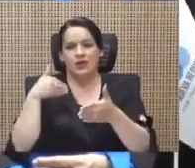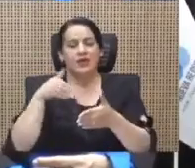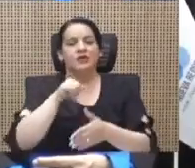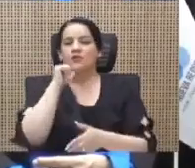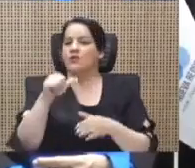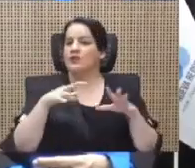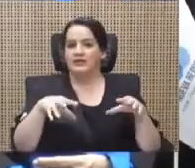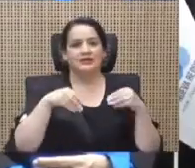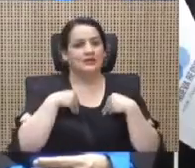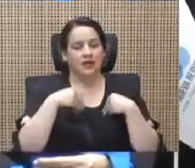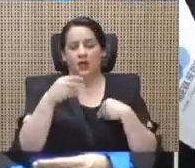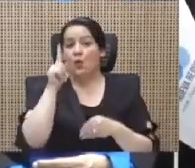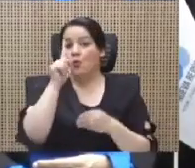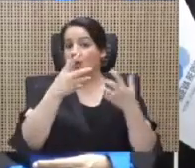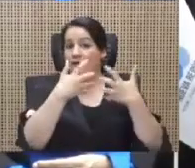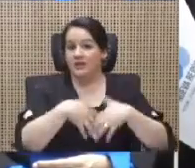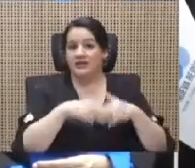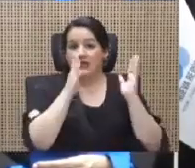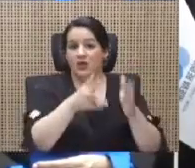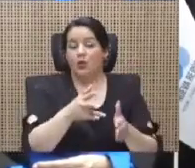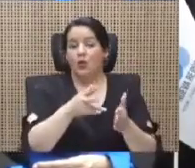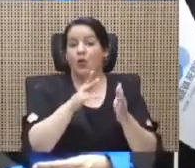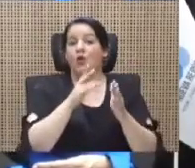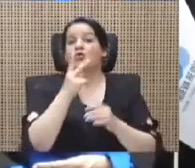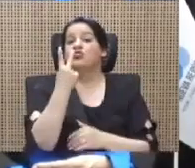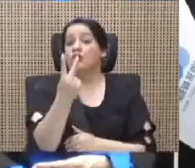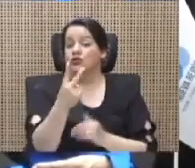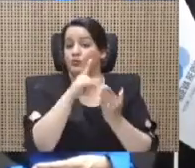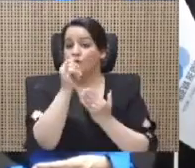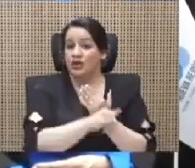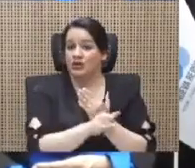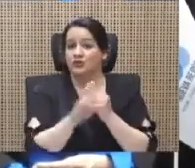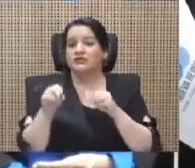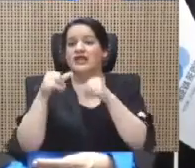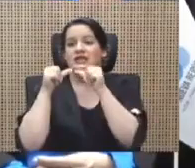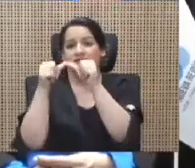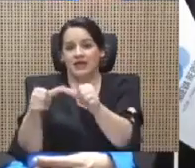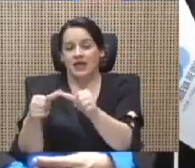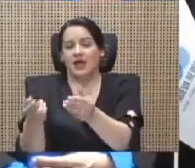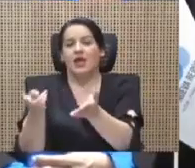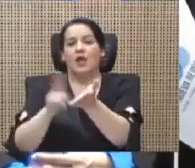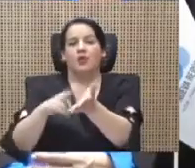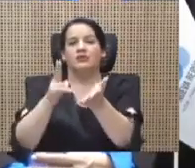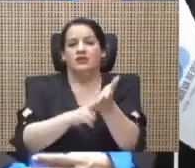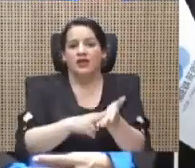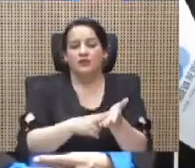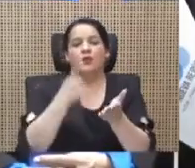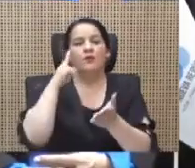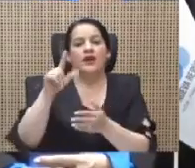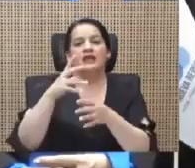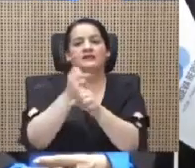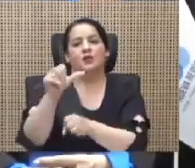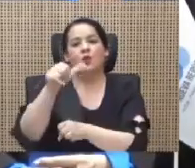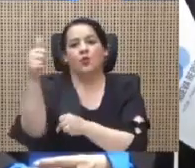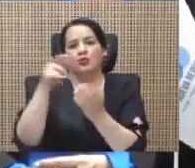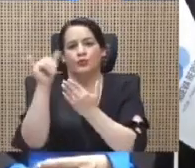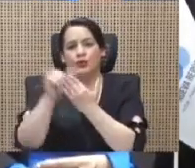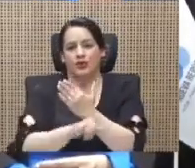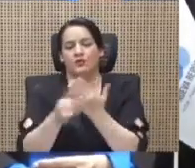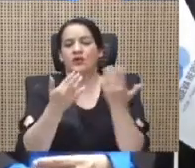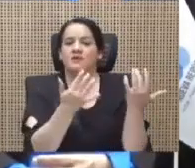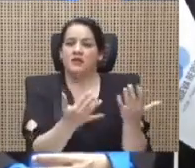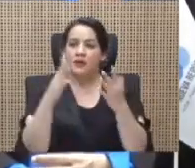dos proyectos se le sigan adjudicando otros. Por supuesto que vamos a estar pendientes de este tema y dándoles a ustedes la información que logremos